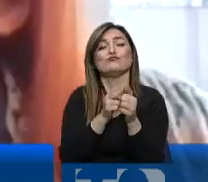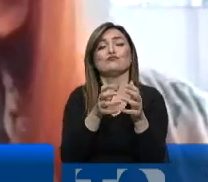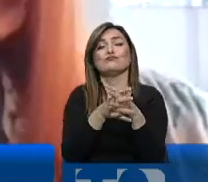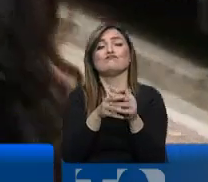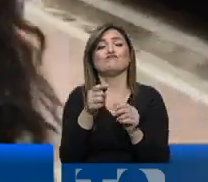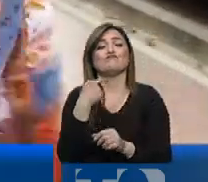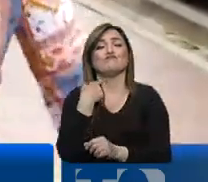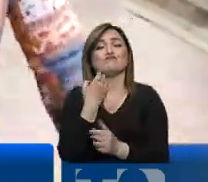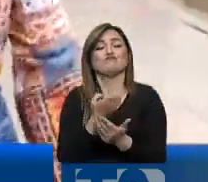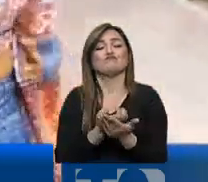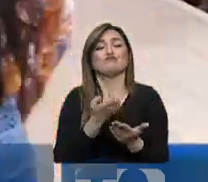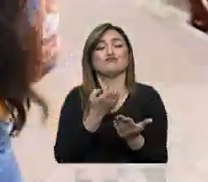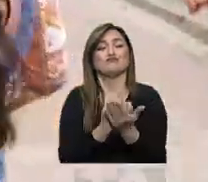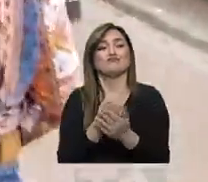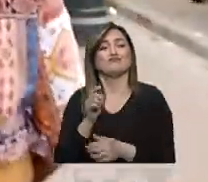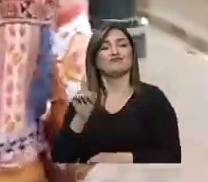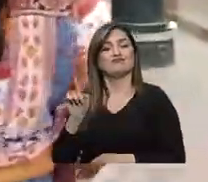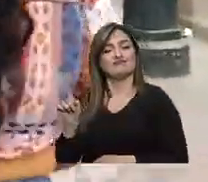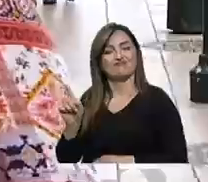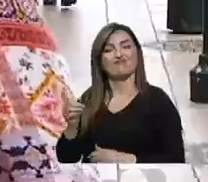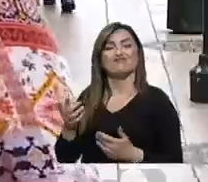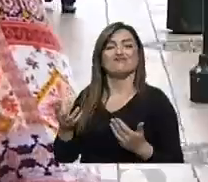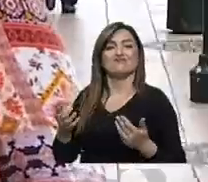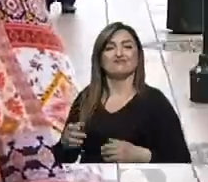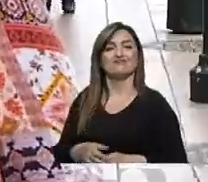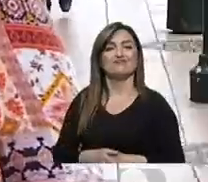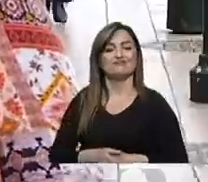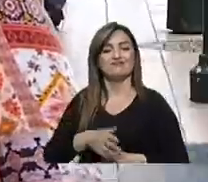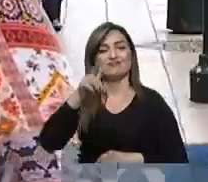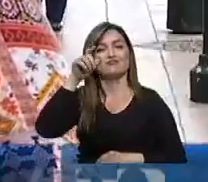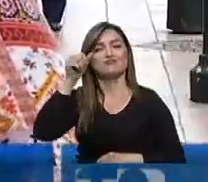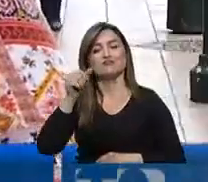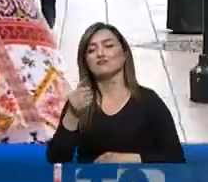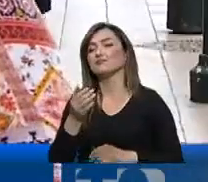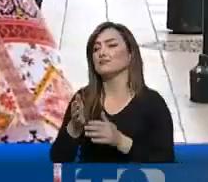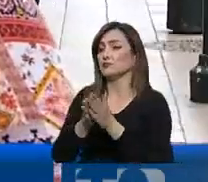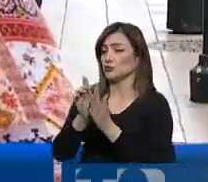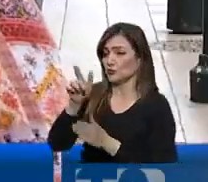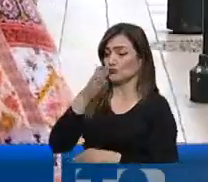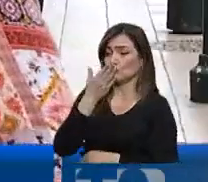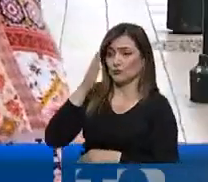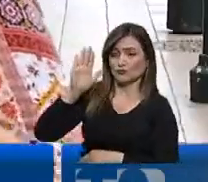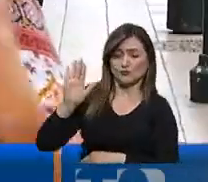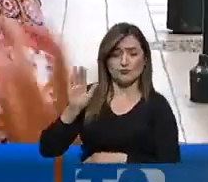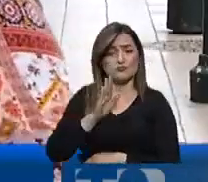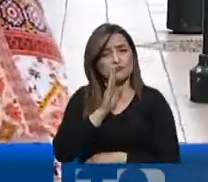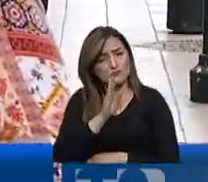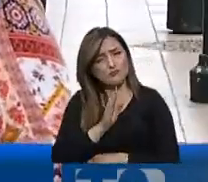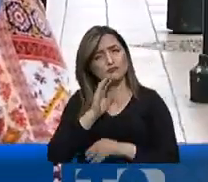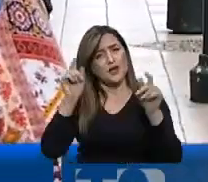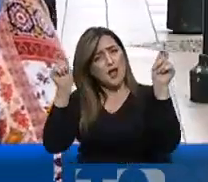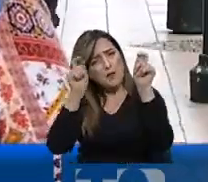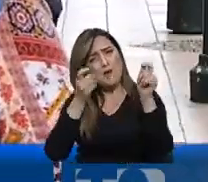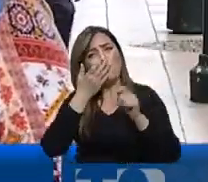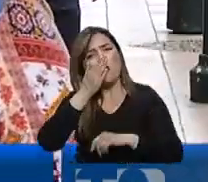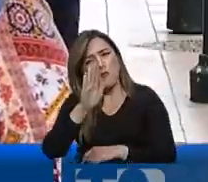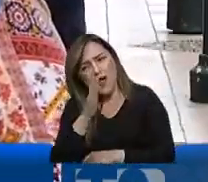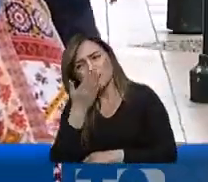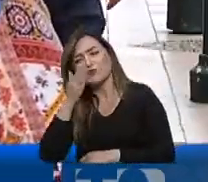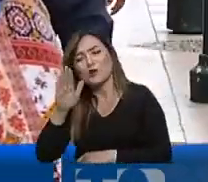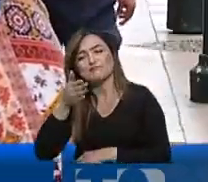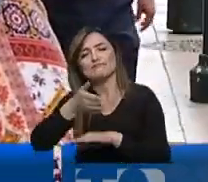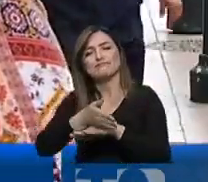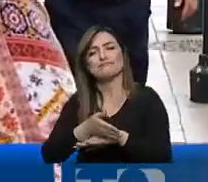temas económicos. Como Katy, quien tiene algo que acotar. Cumplan las promesas que habían dicho, ya que siempre que es una campaña prometen,